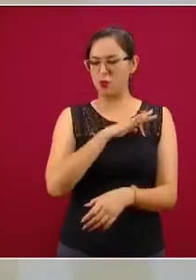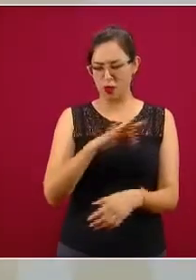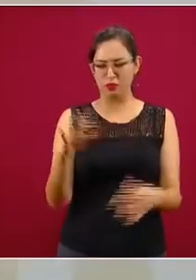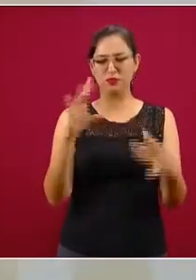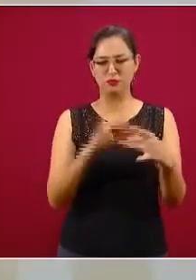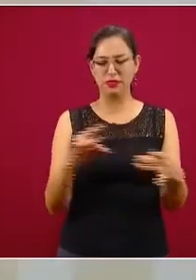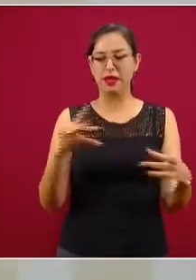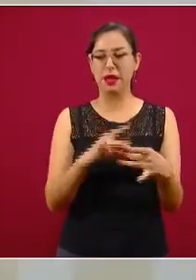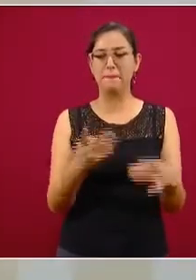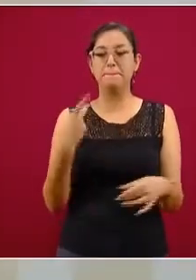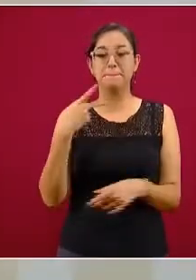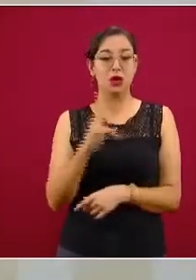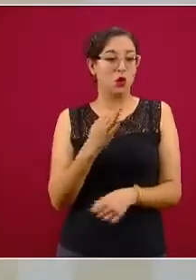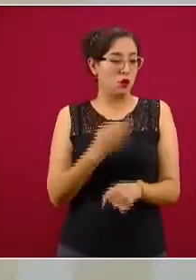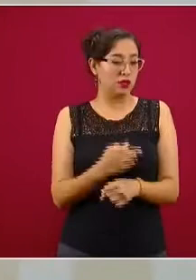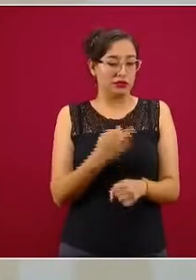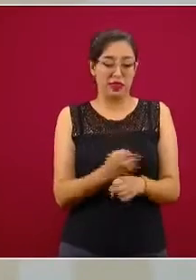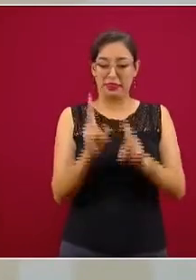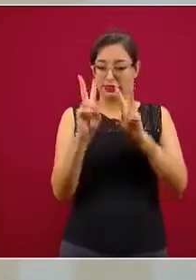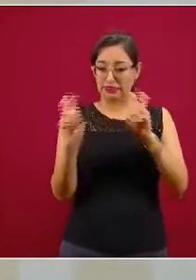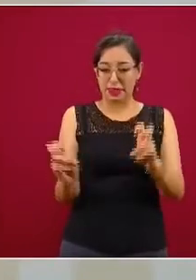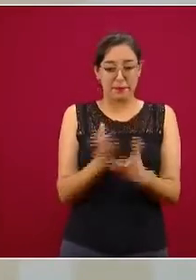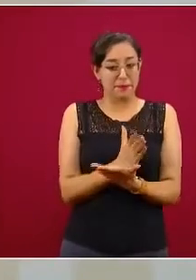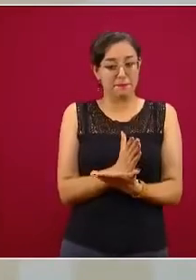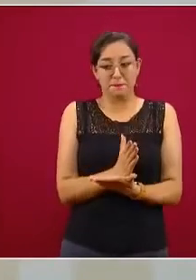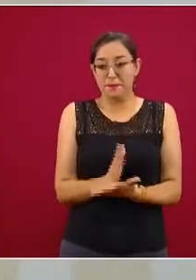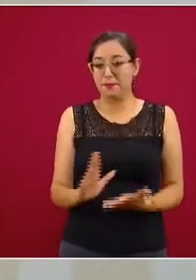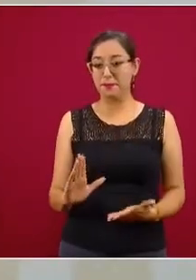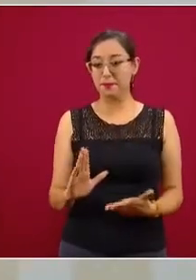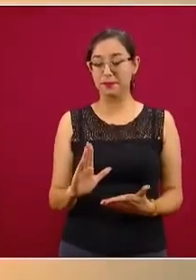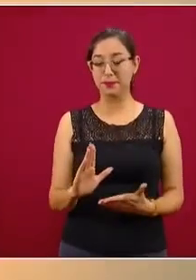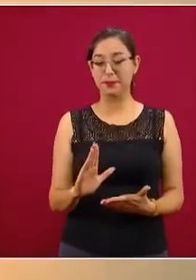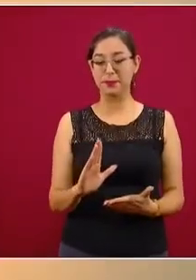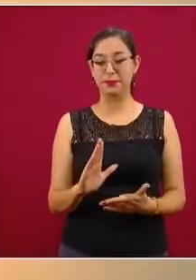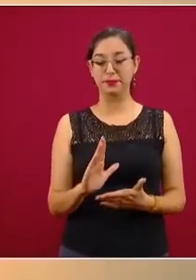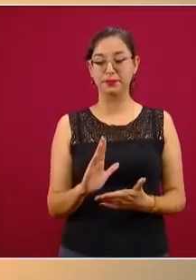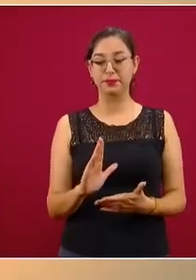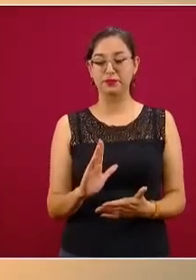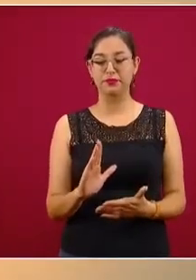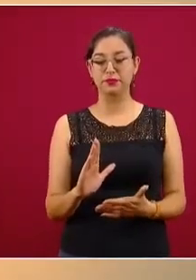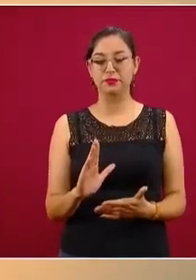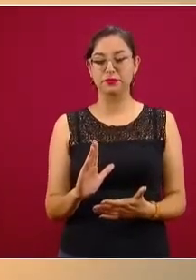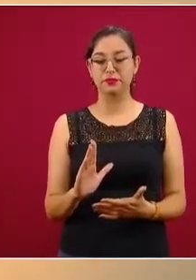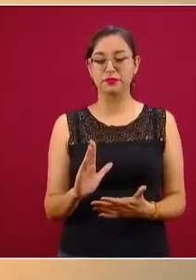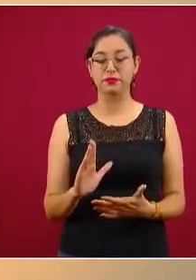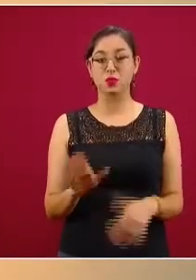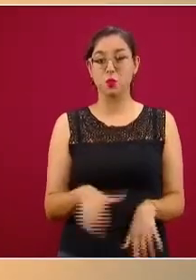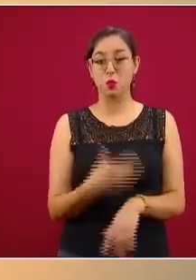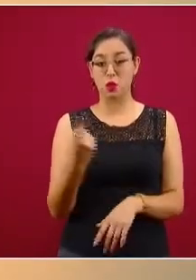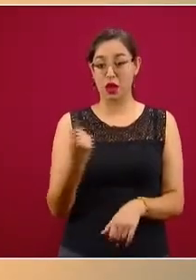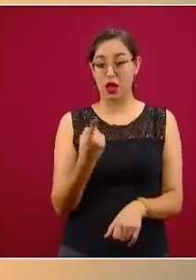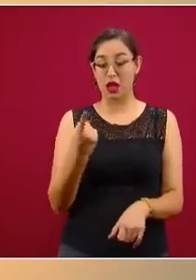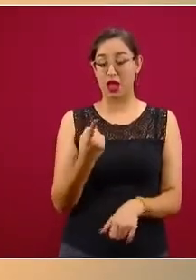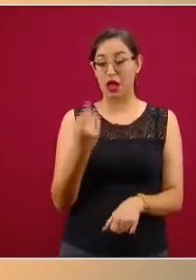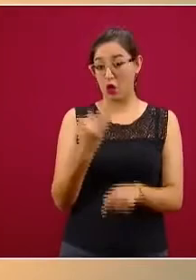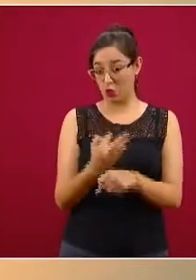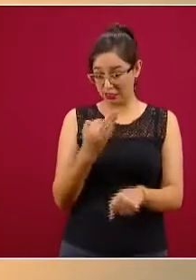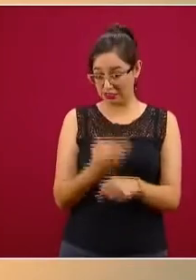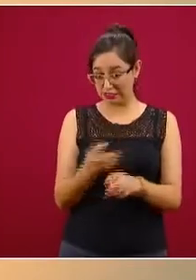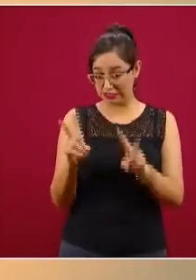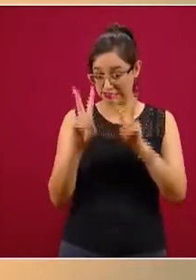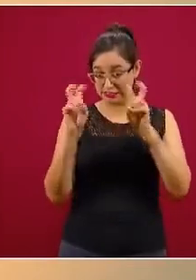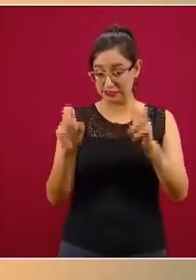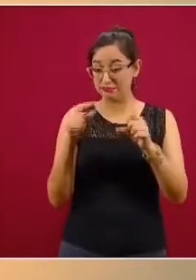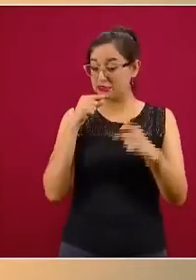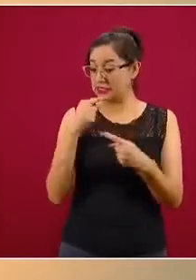esto es aparte, porque esto es cómo abordar desde la salud mental a